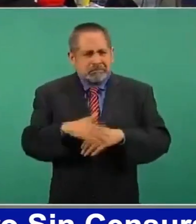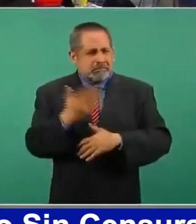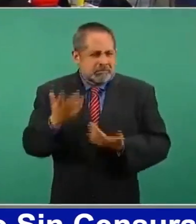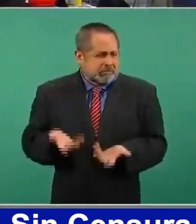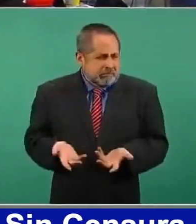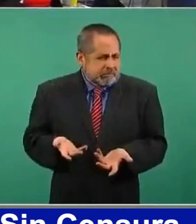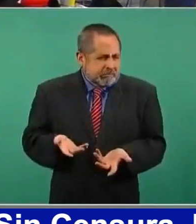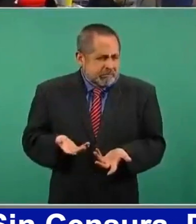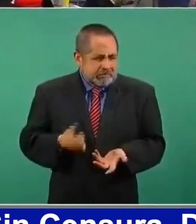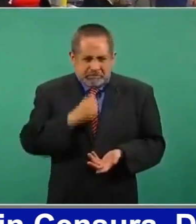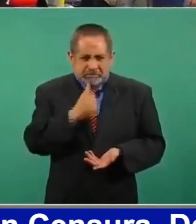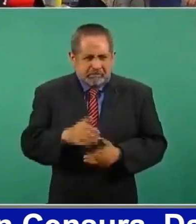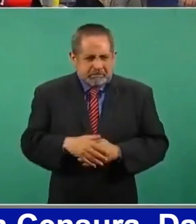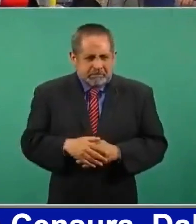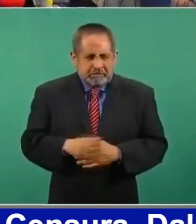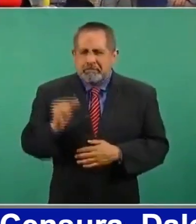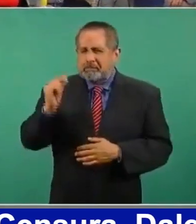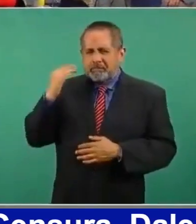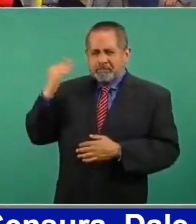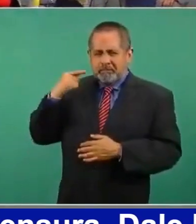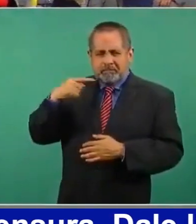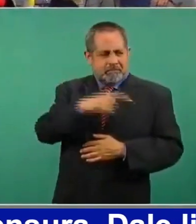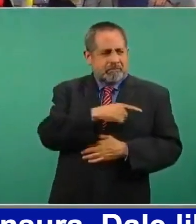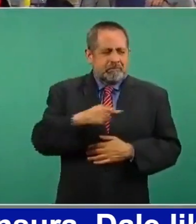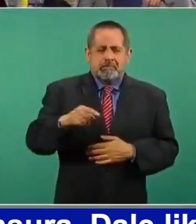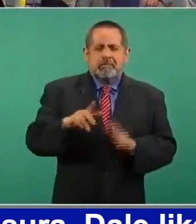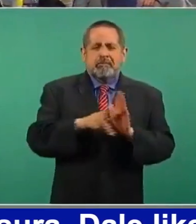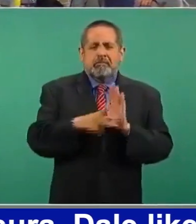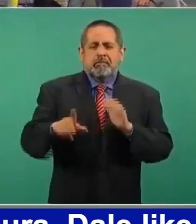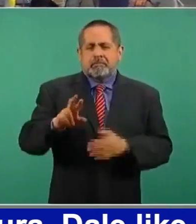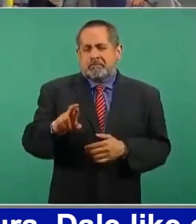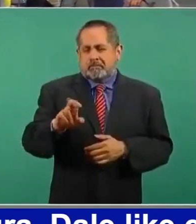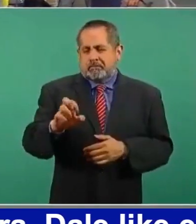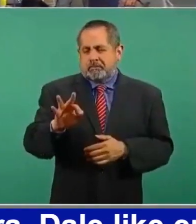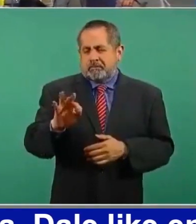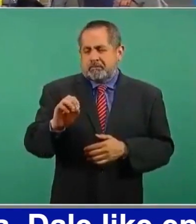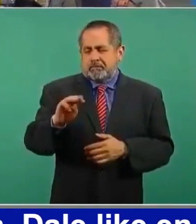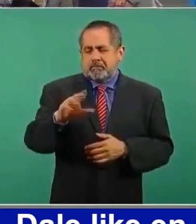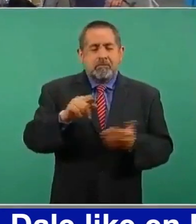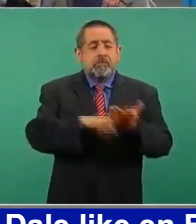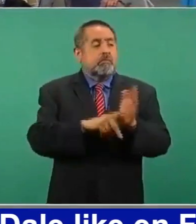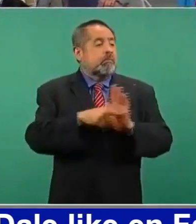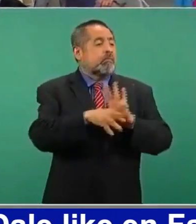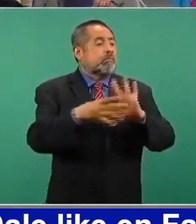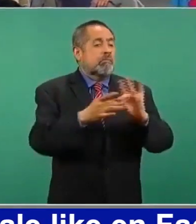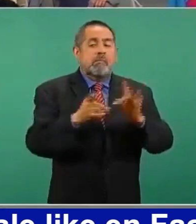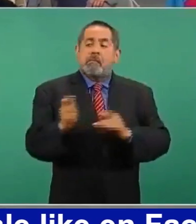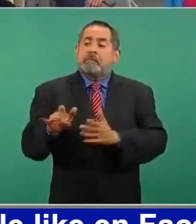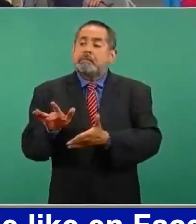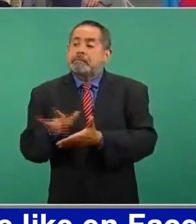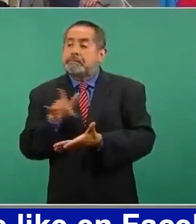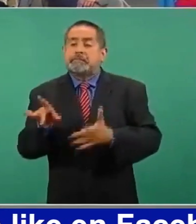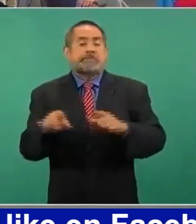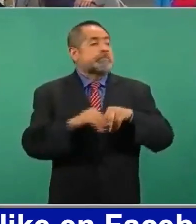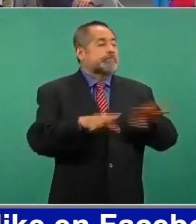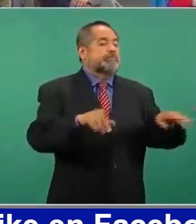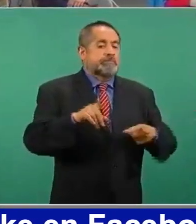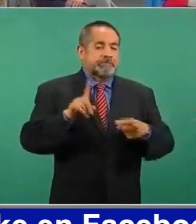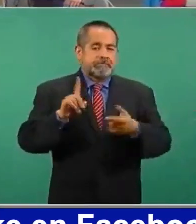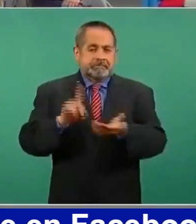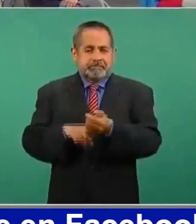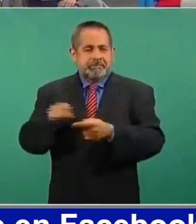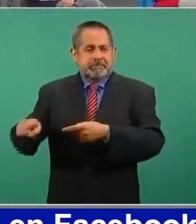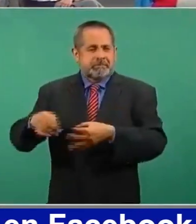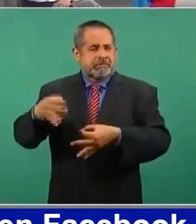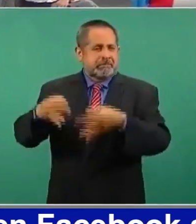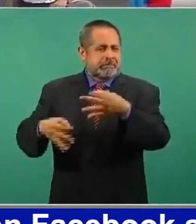Hace poco el Reforma filtró lo de una declaración que está en un